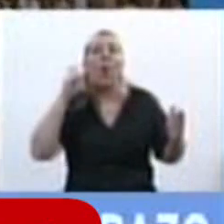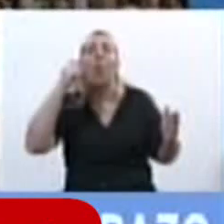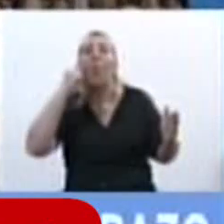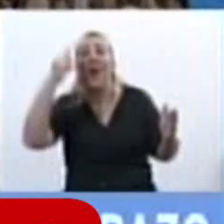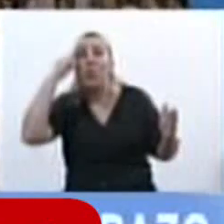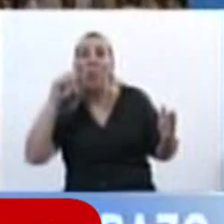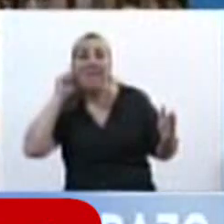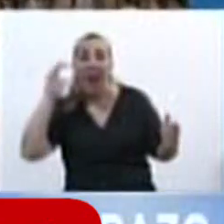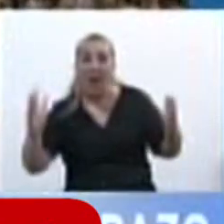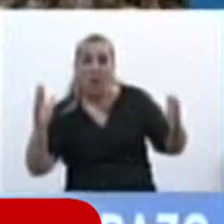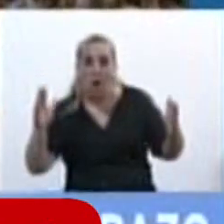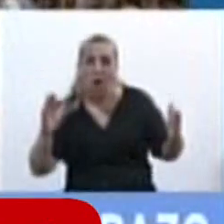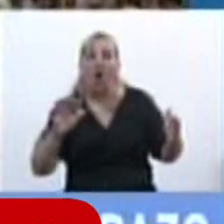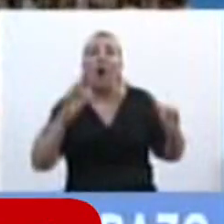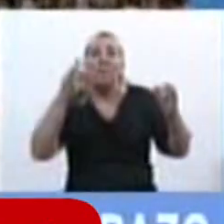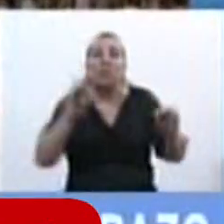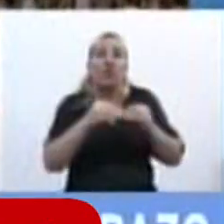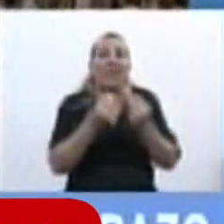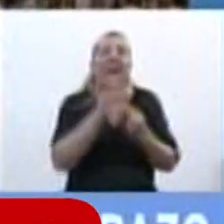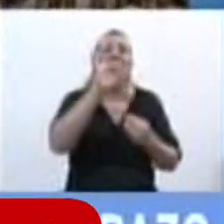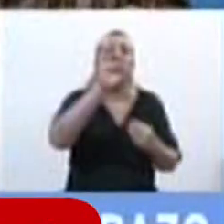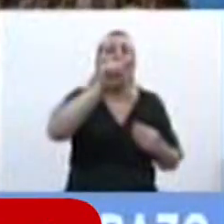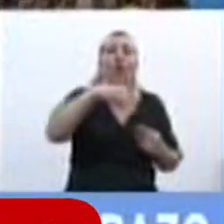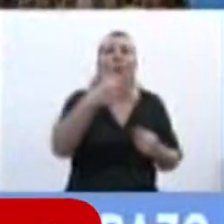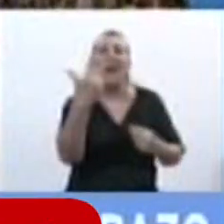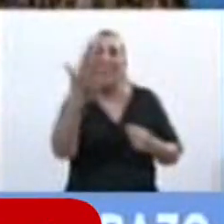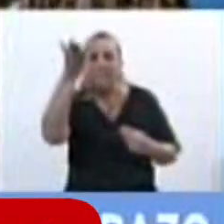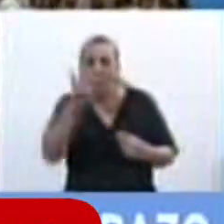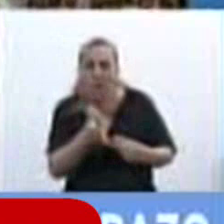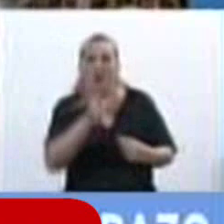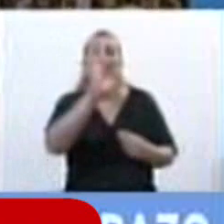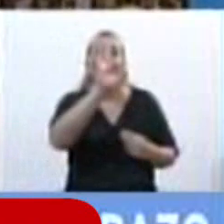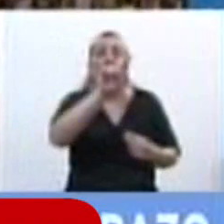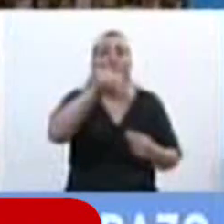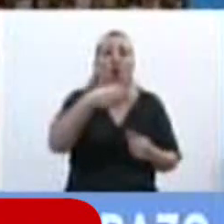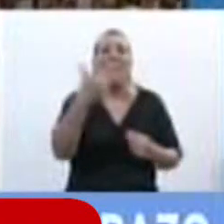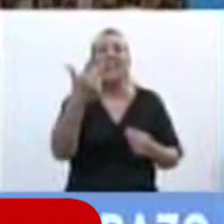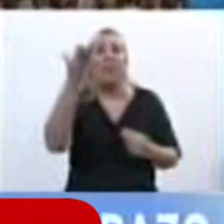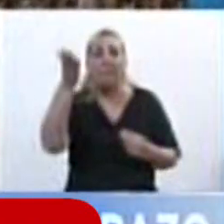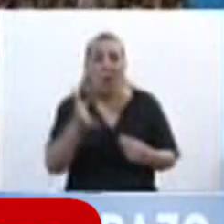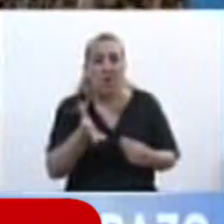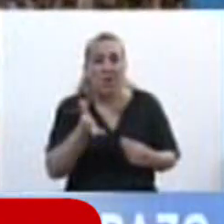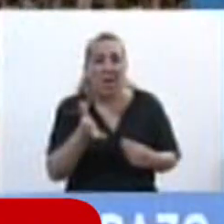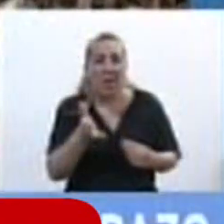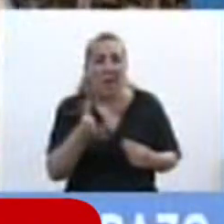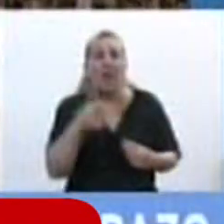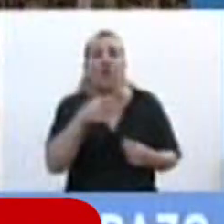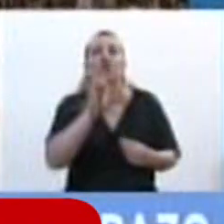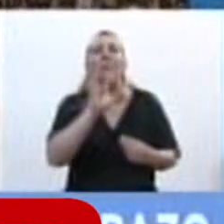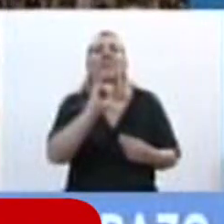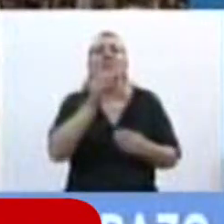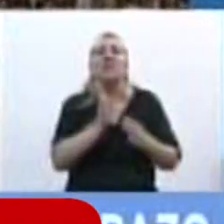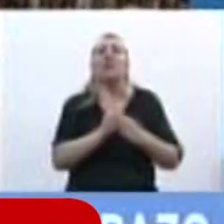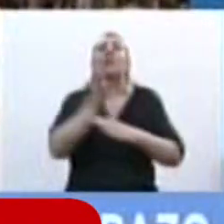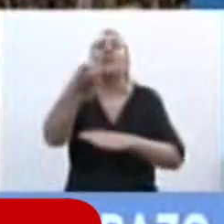solamente el 0,3% solamente el 0,3% solicitaron y